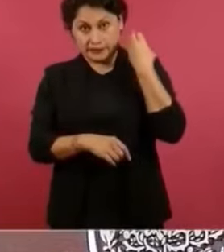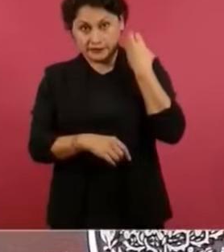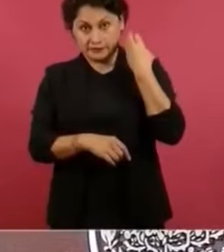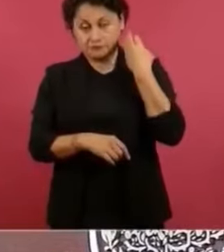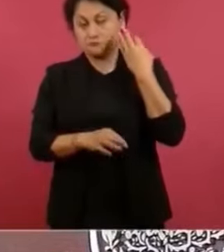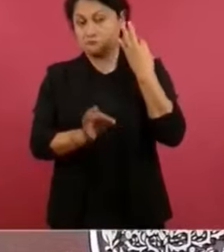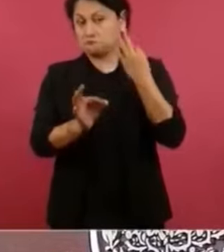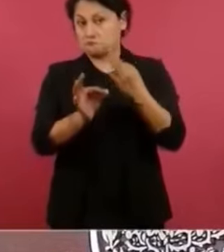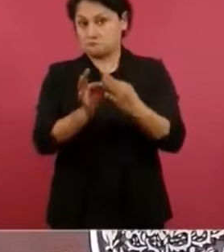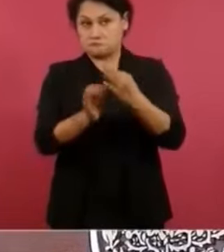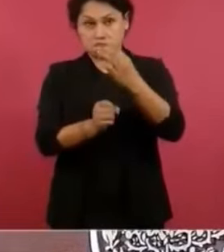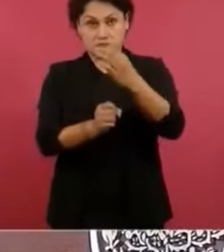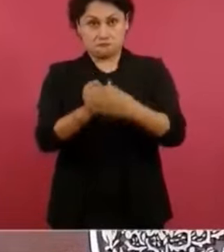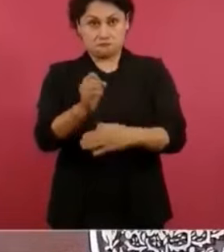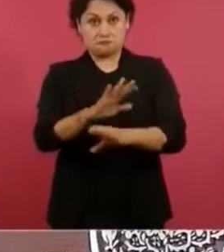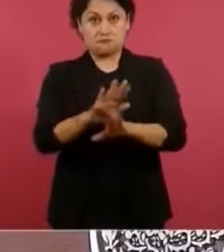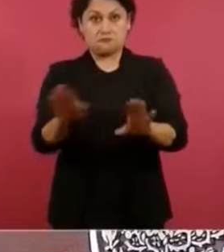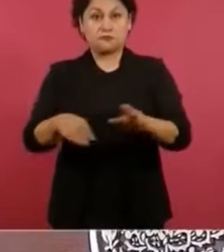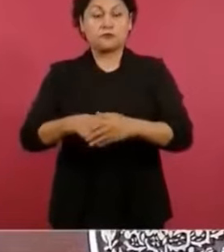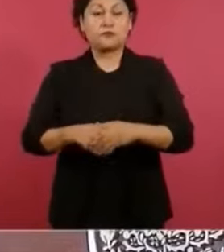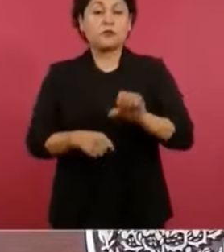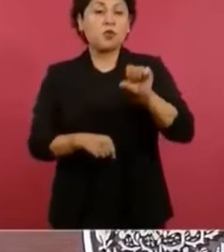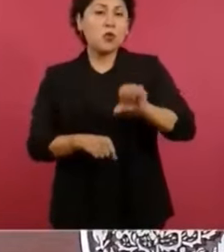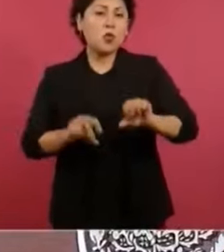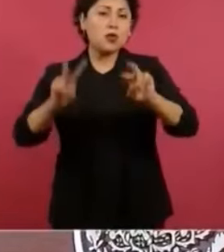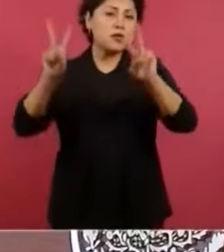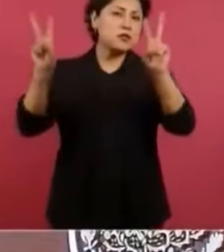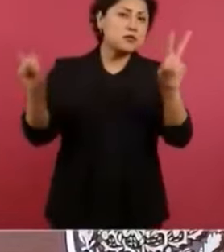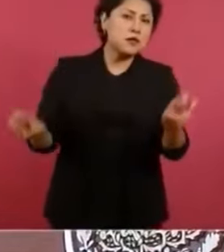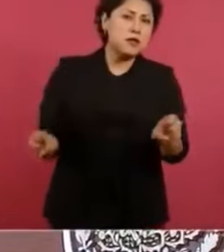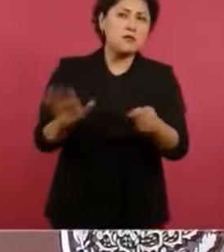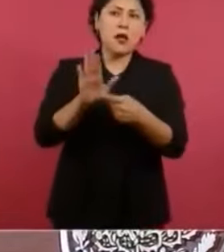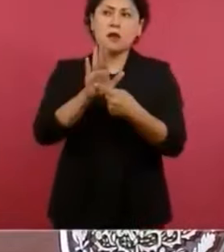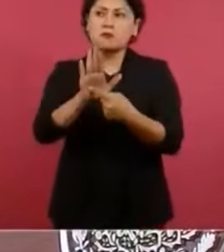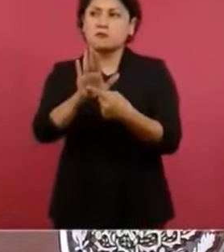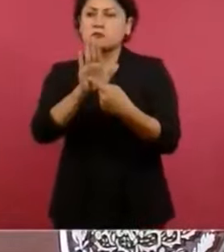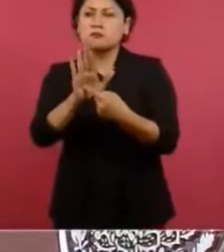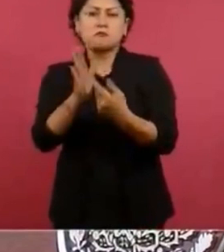hoy no hay nada que exponer, todo es contestar preguntas, que herramienta, incorporadoró la